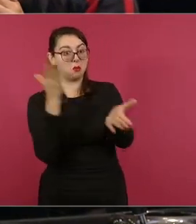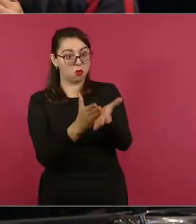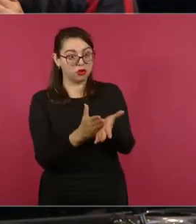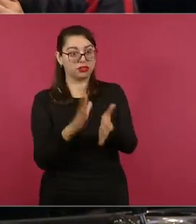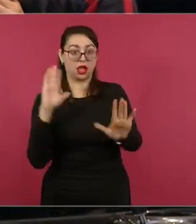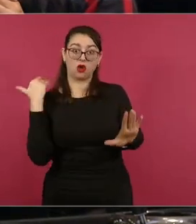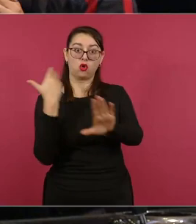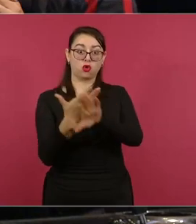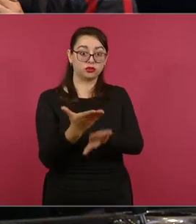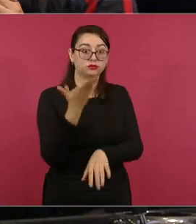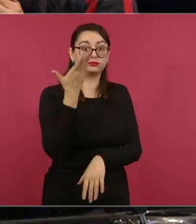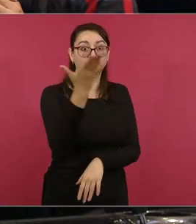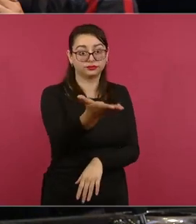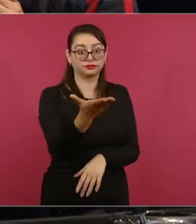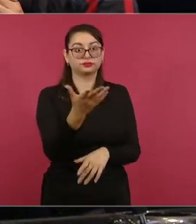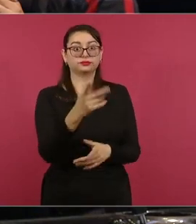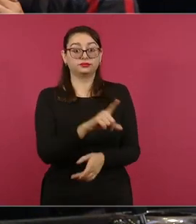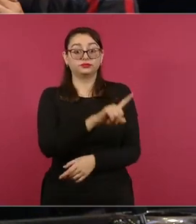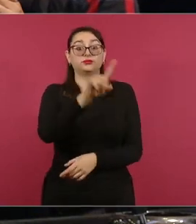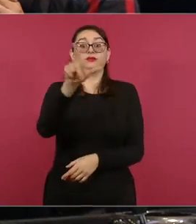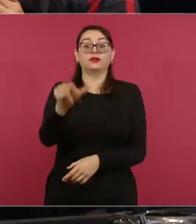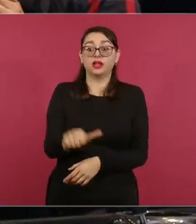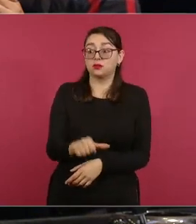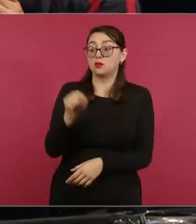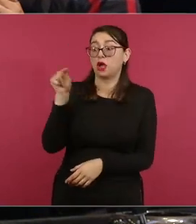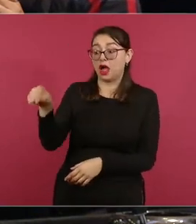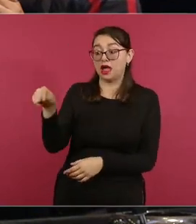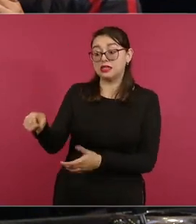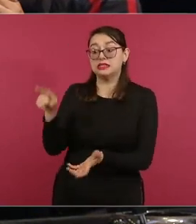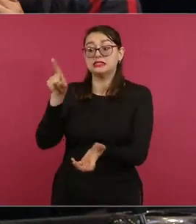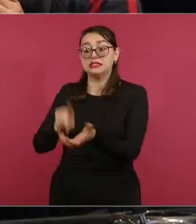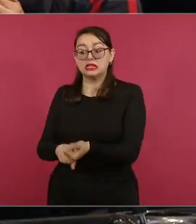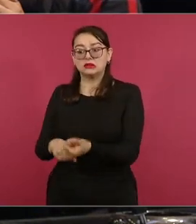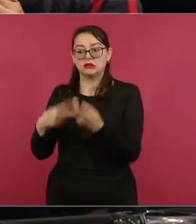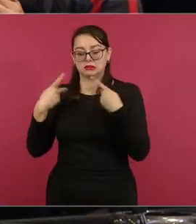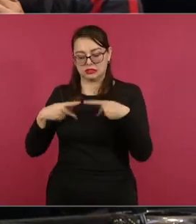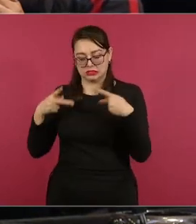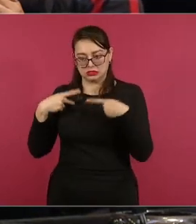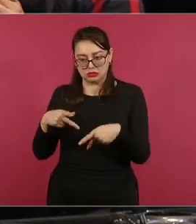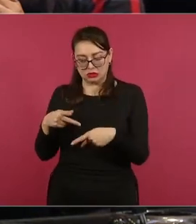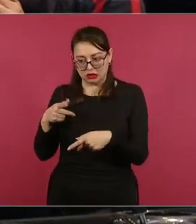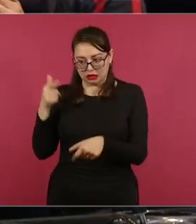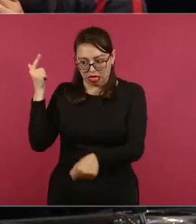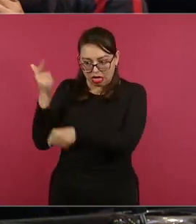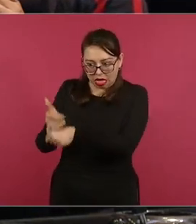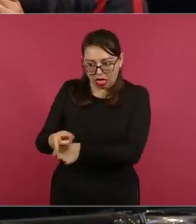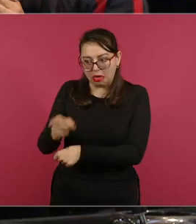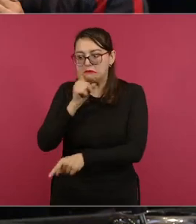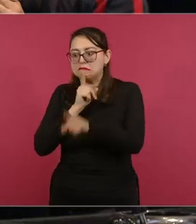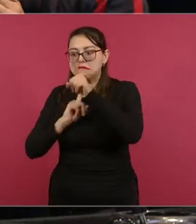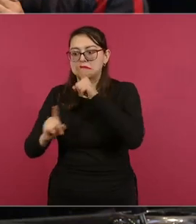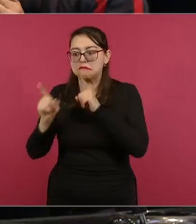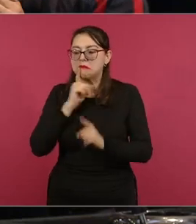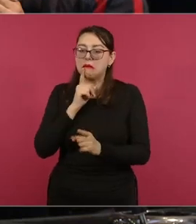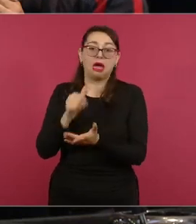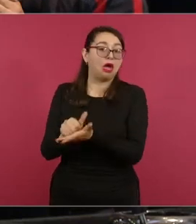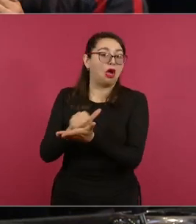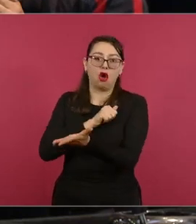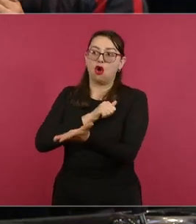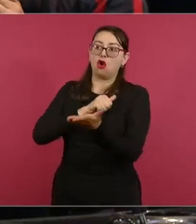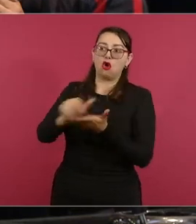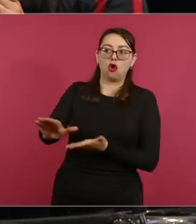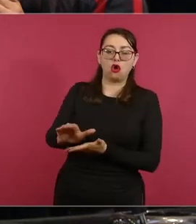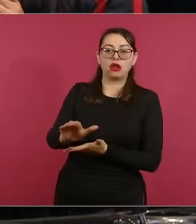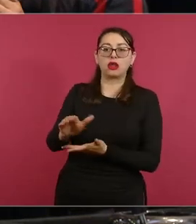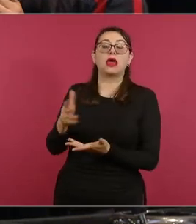diciendo en estos momentos no le han notificado ni siquiera le han ofrecido disculpas, pues además de Claudia Zavala está también